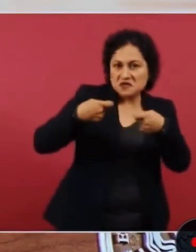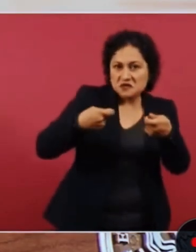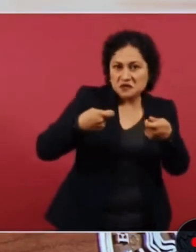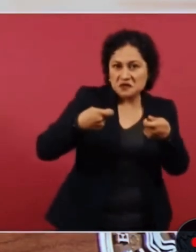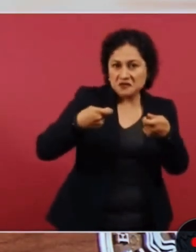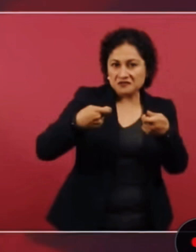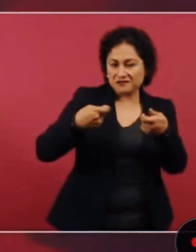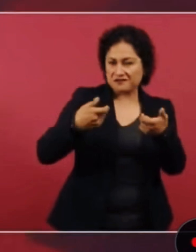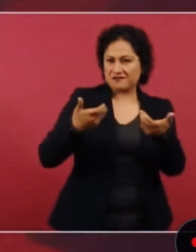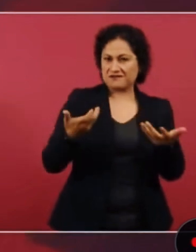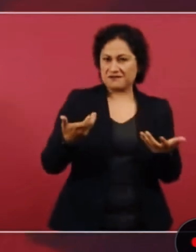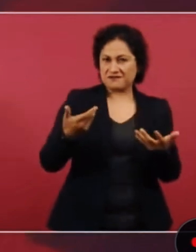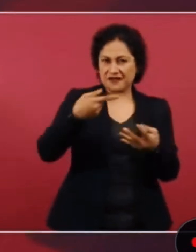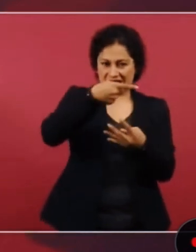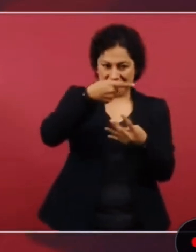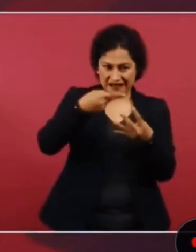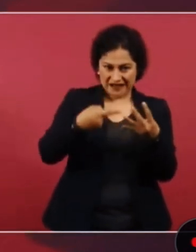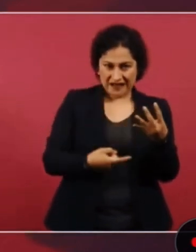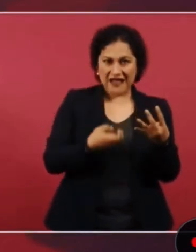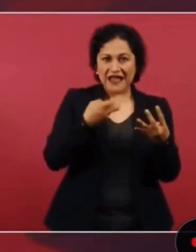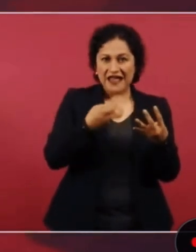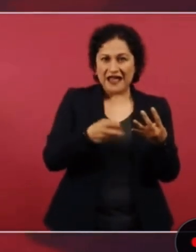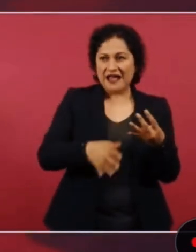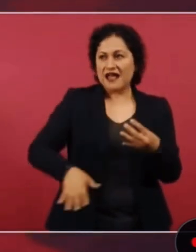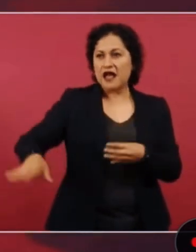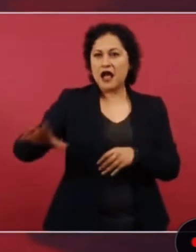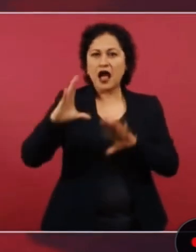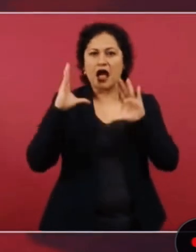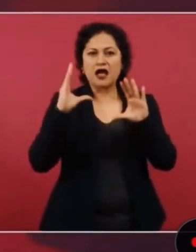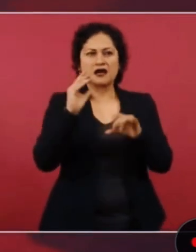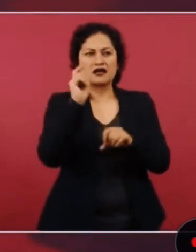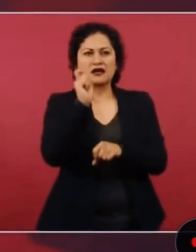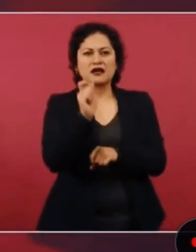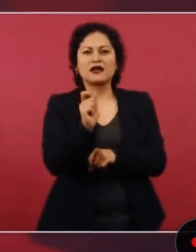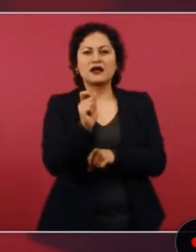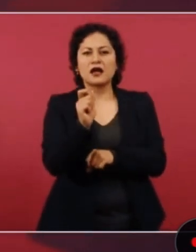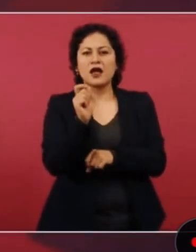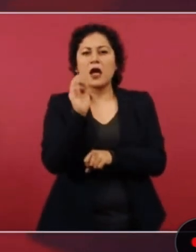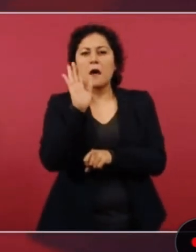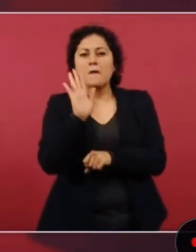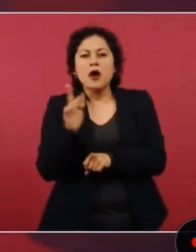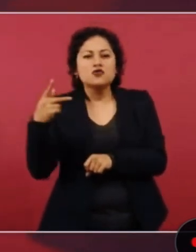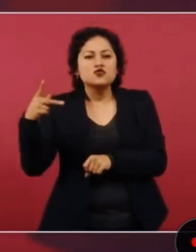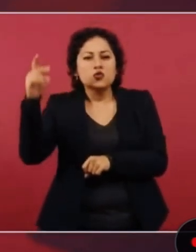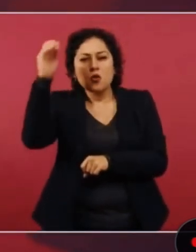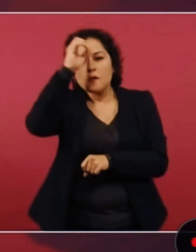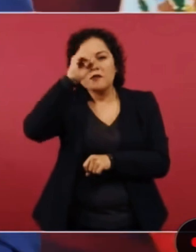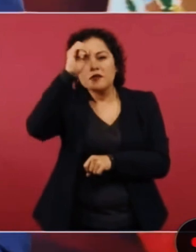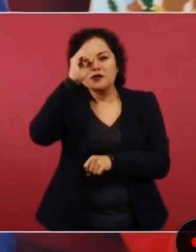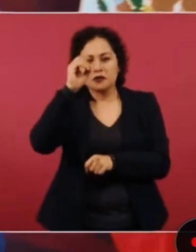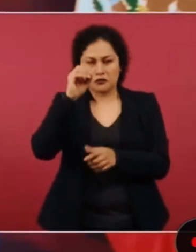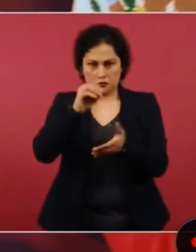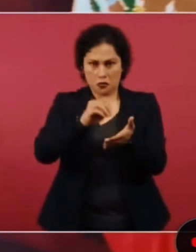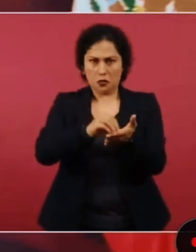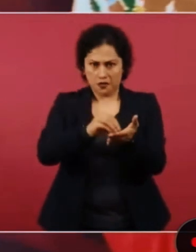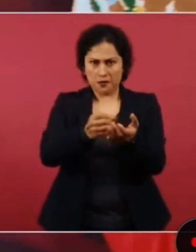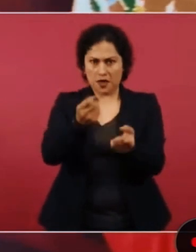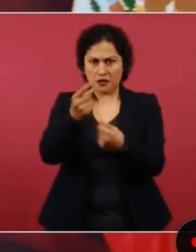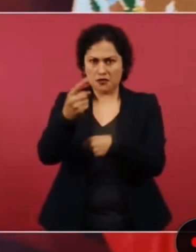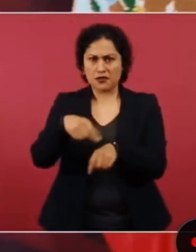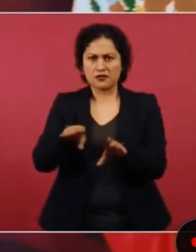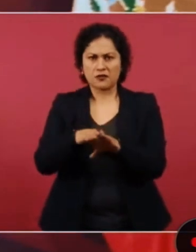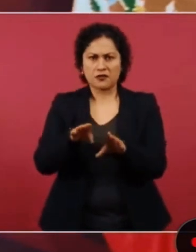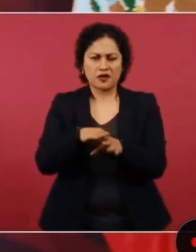se veía y se sigue viendo con desprecio,